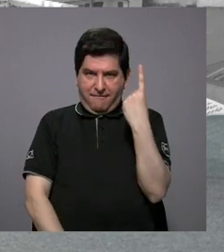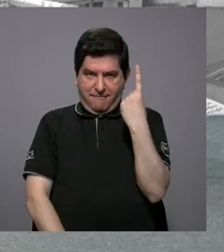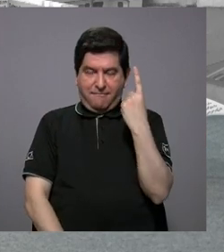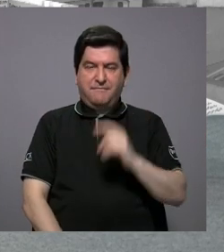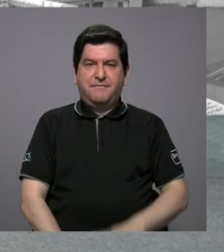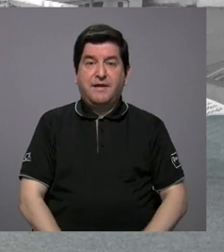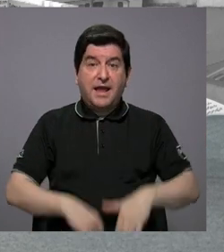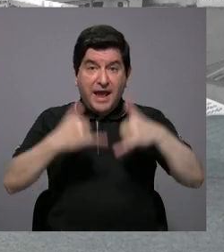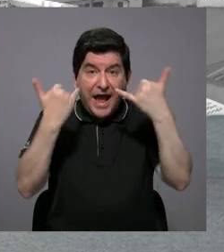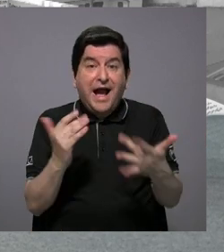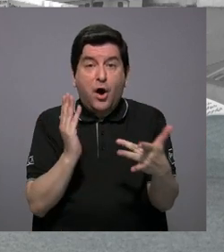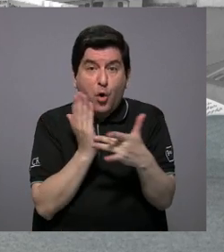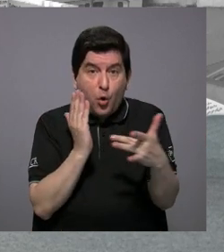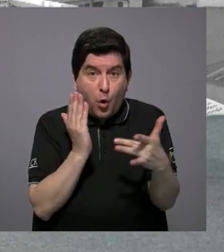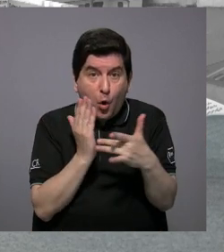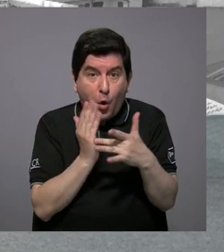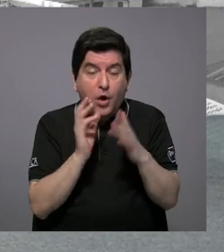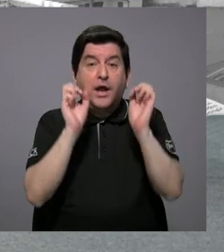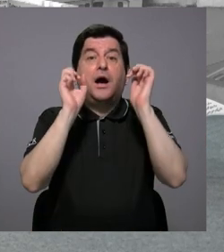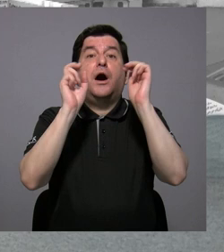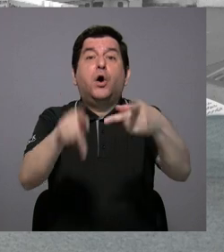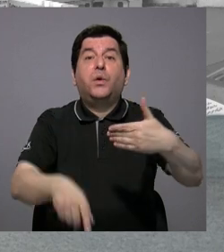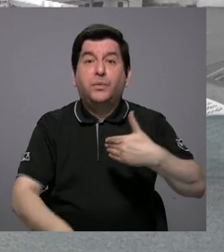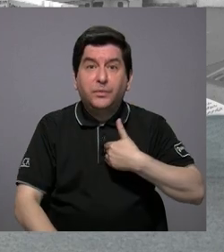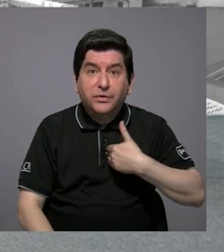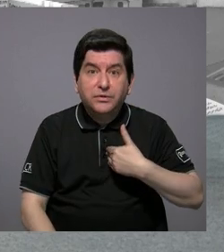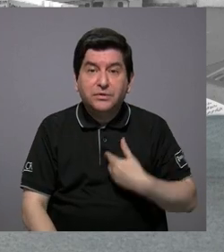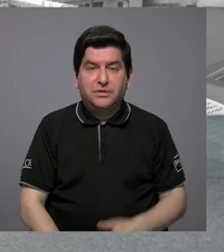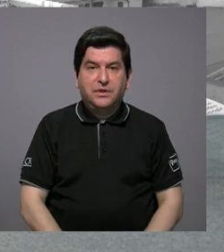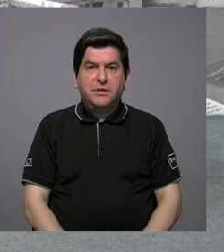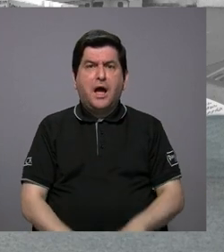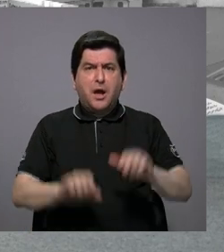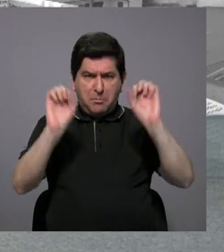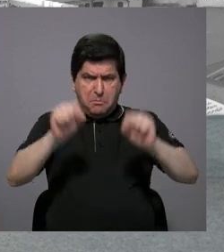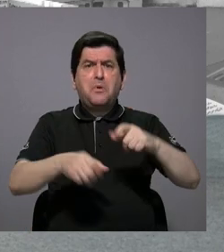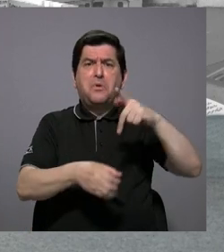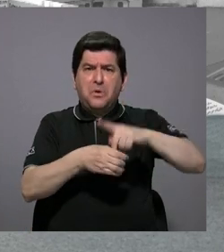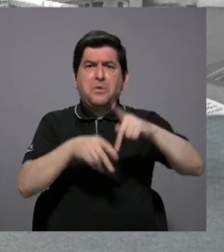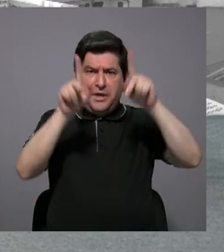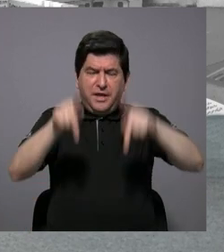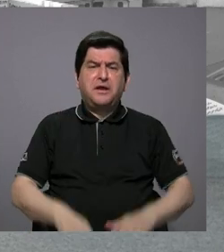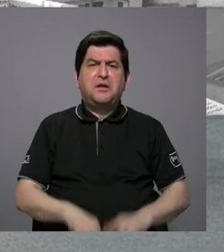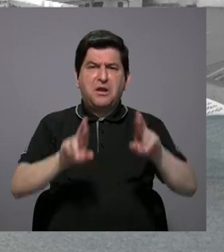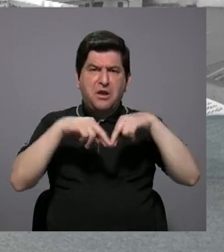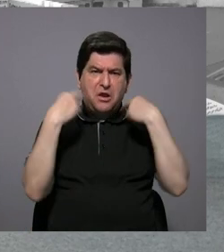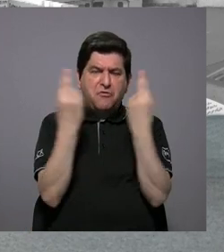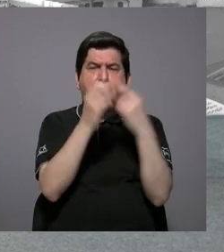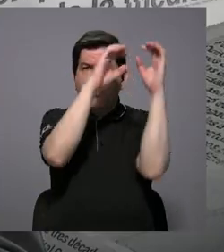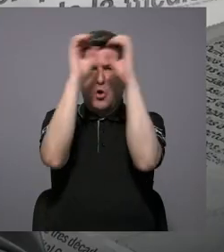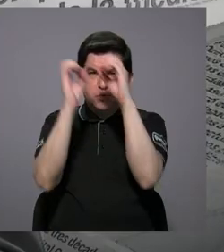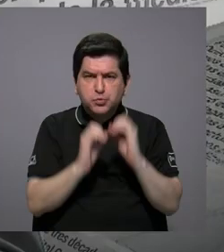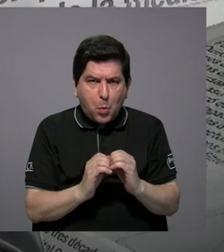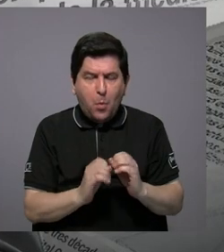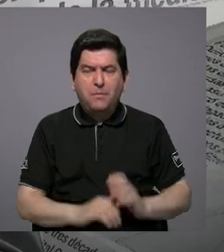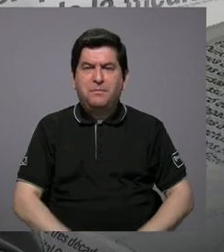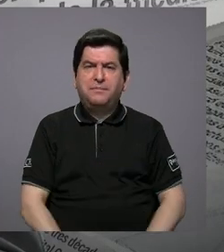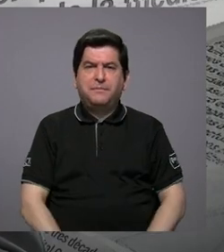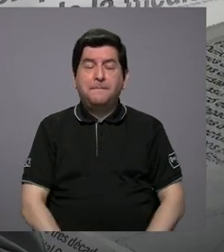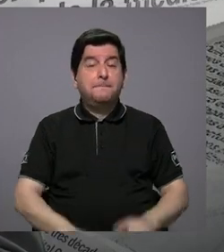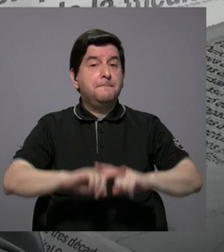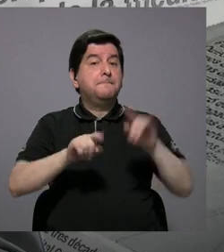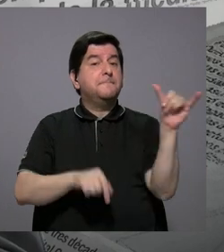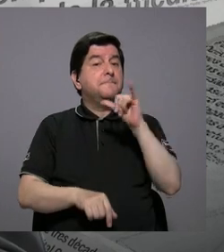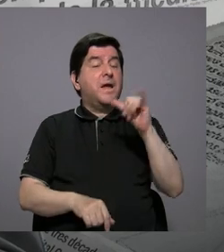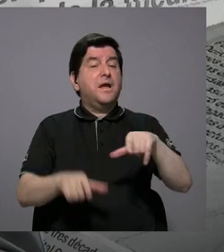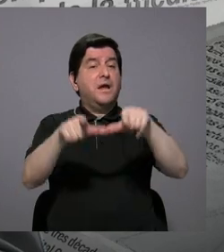ahora con la tecnología se abre una posibilidad más grande de involucrar a las personas por medio de reuniones por Zoom, pero